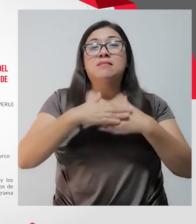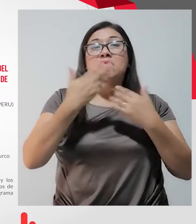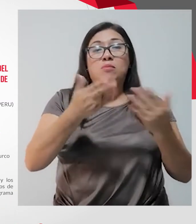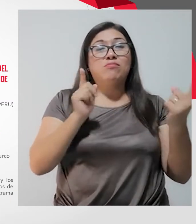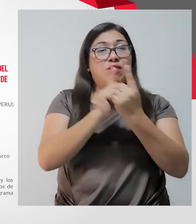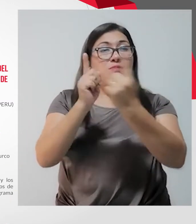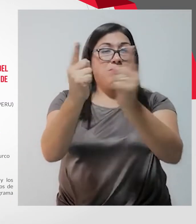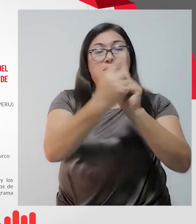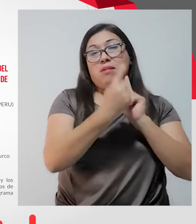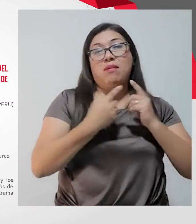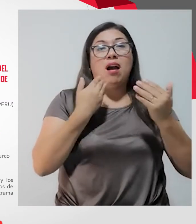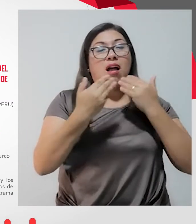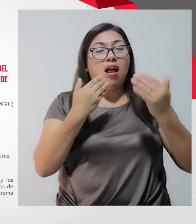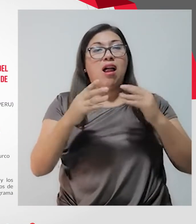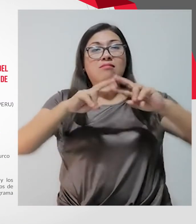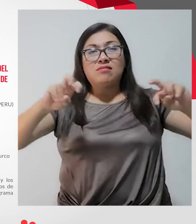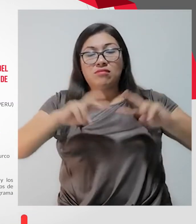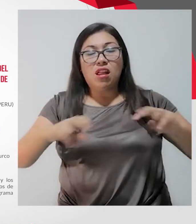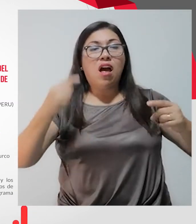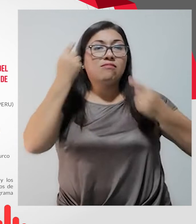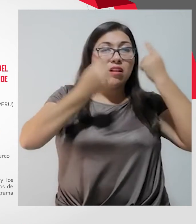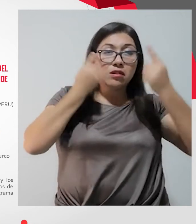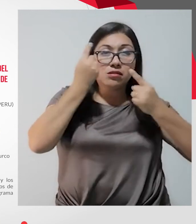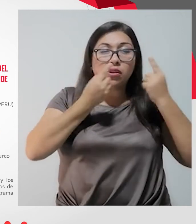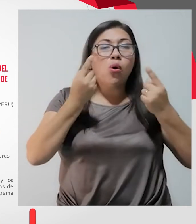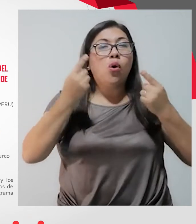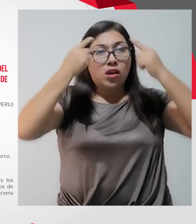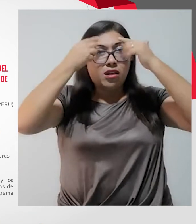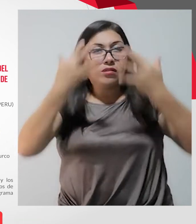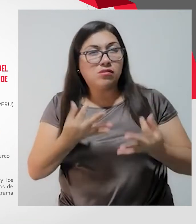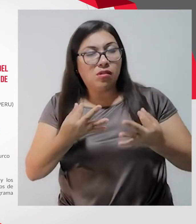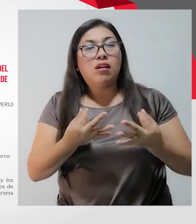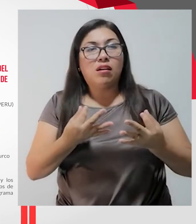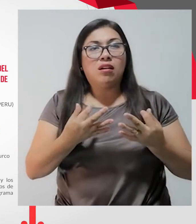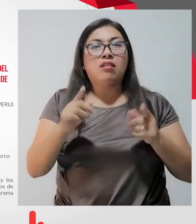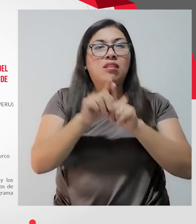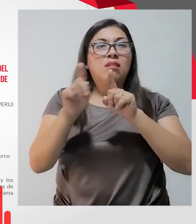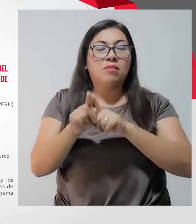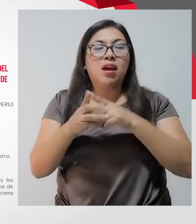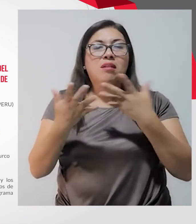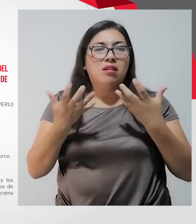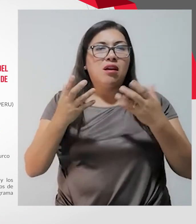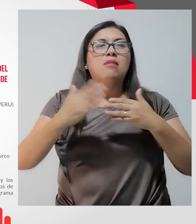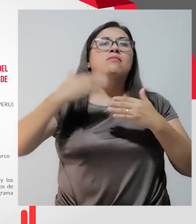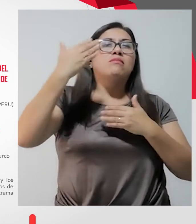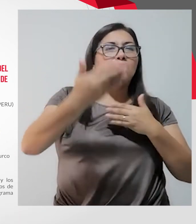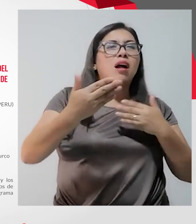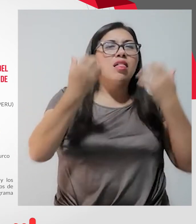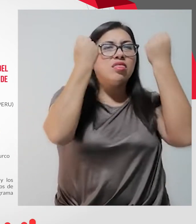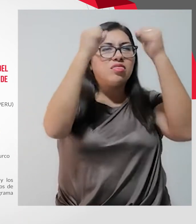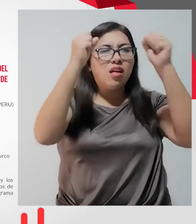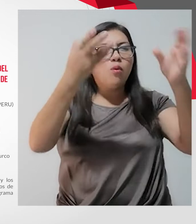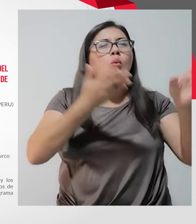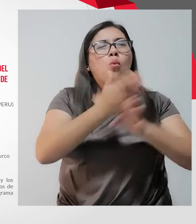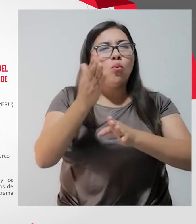estos encuentros de reflexión, análisis y toma de decisiones, vamos a realizar también festivales deportivos que